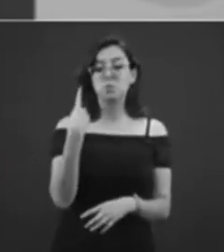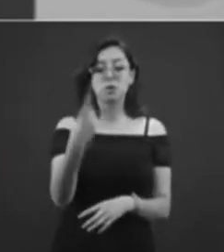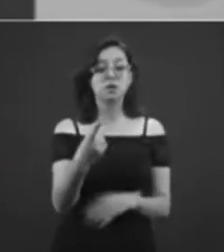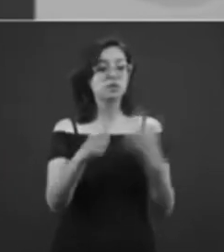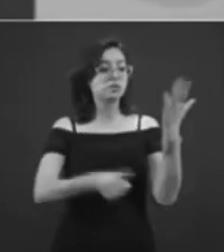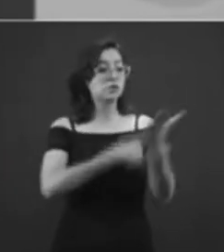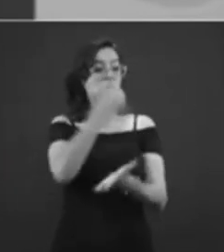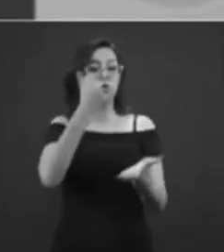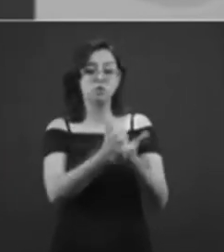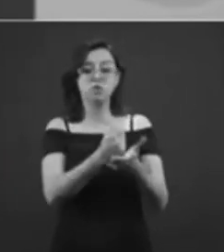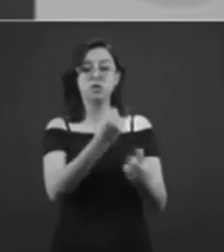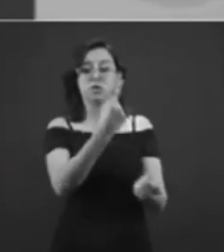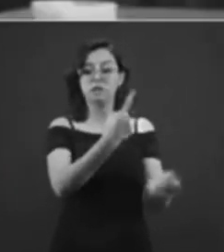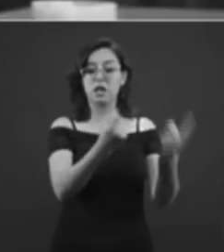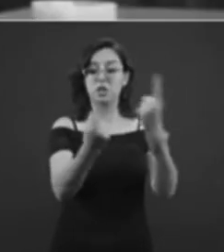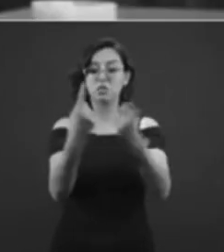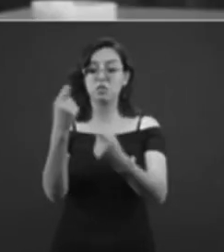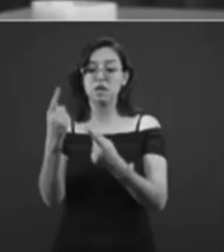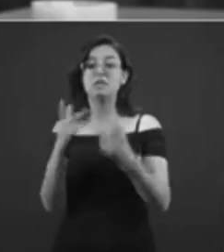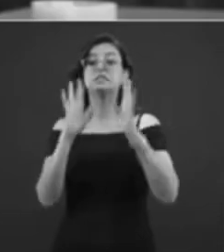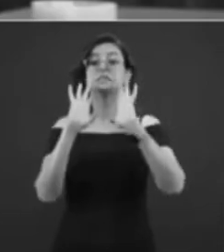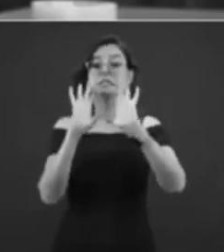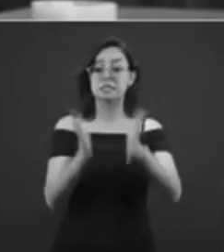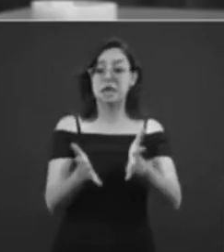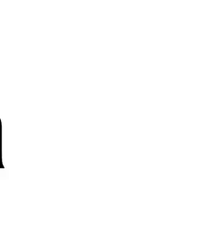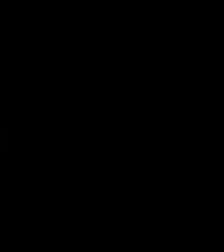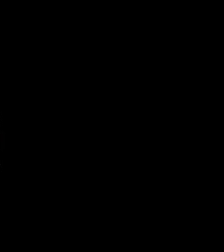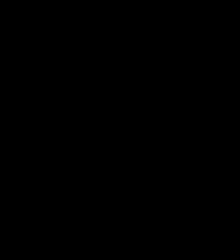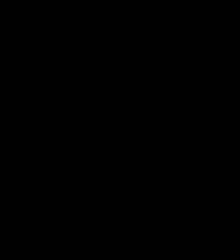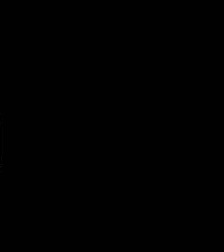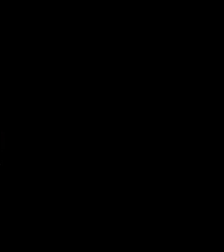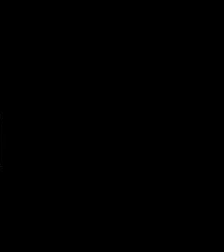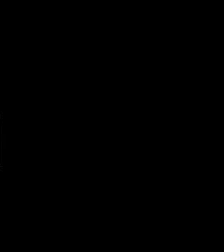ciudades ya están en la parte de declive.